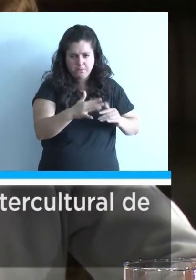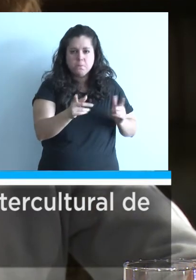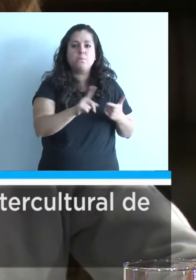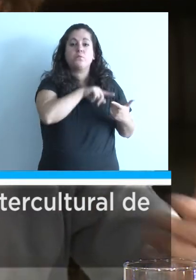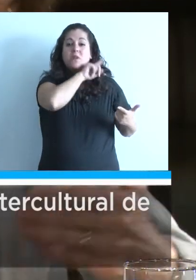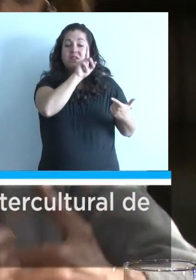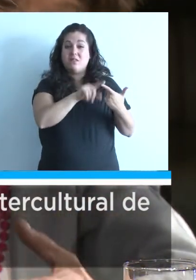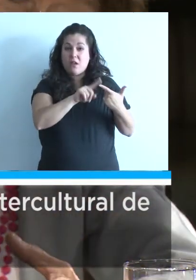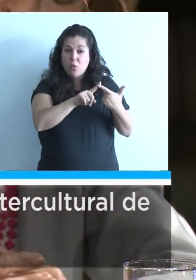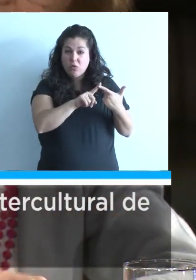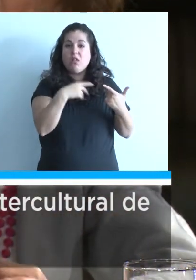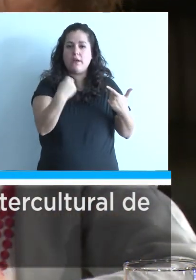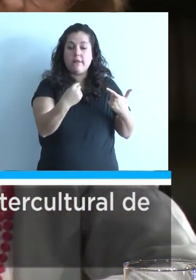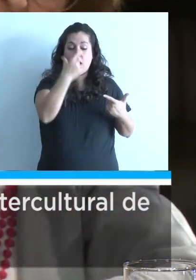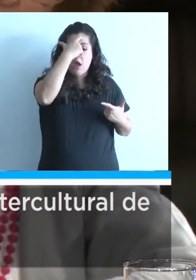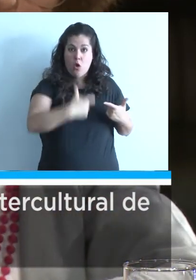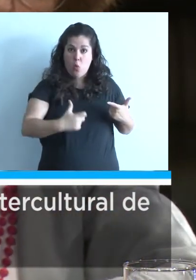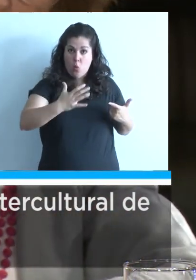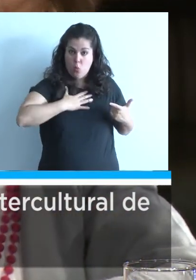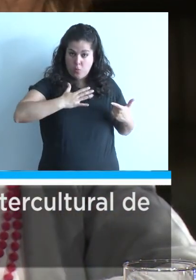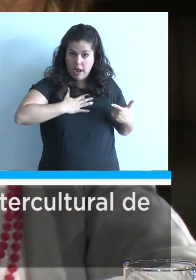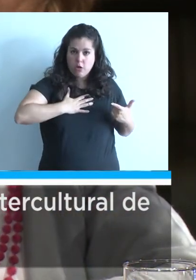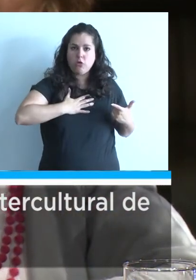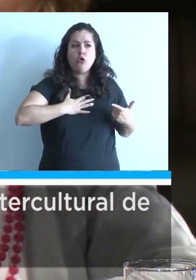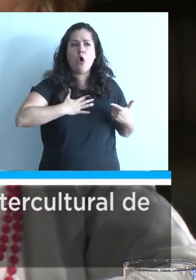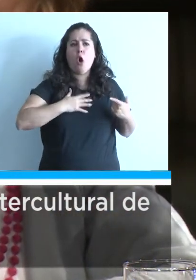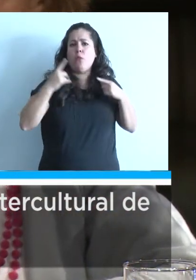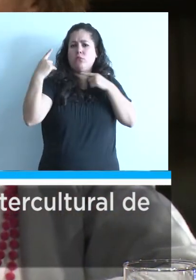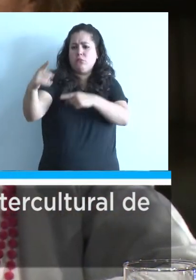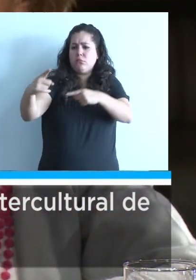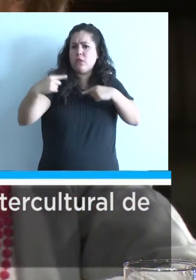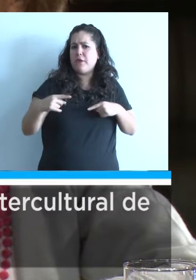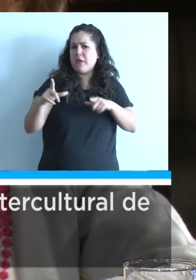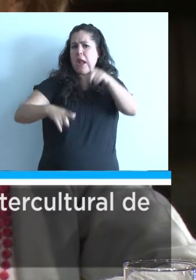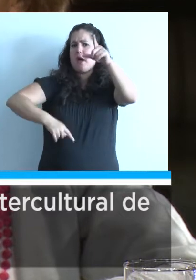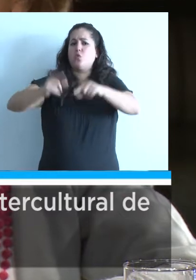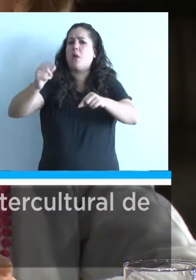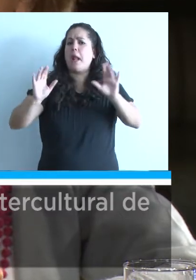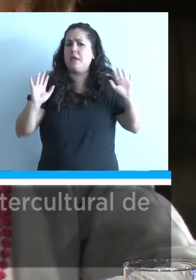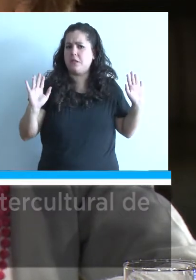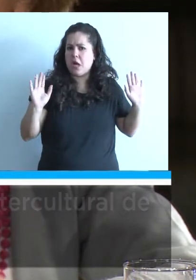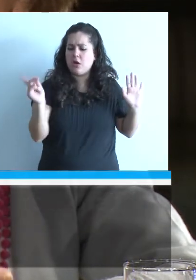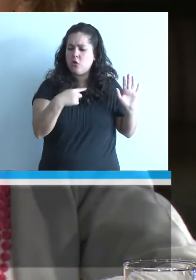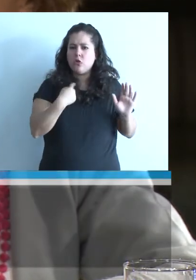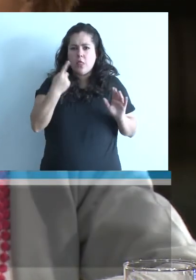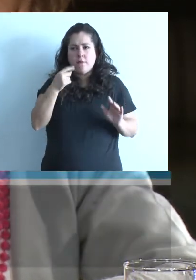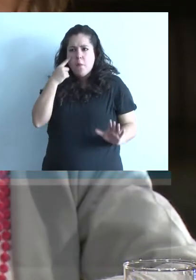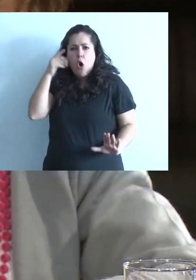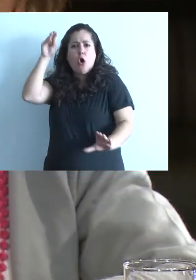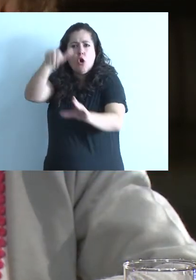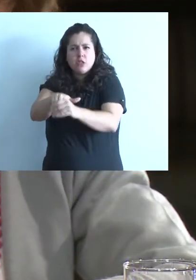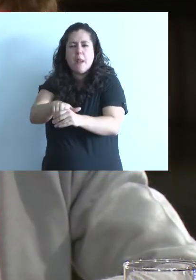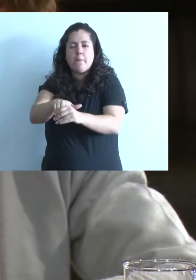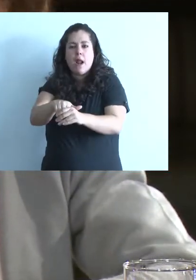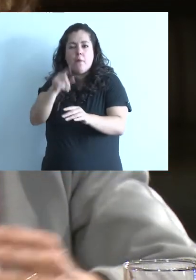concepción liberal. Y la segunda es que los seres humanos se diferencian de la naturaleza, la cual deben conocer para